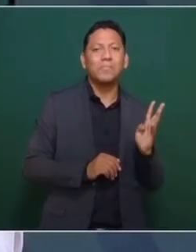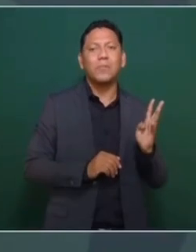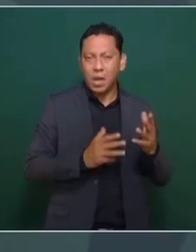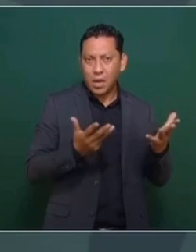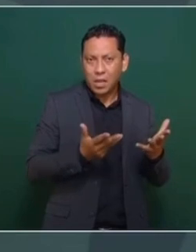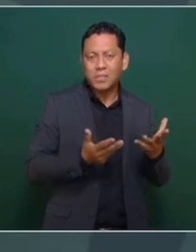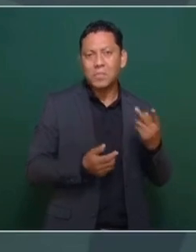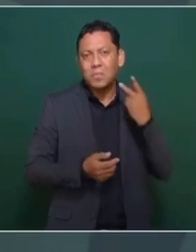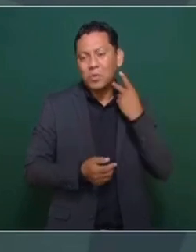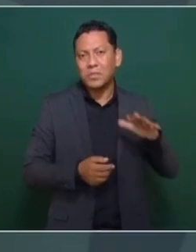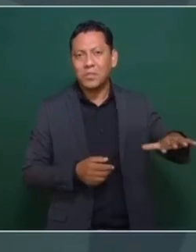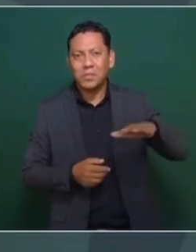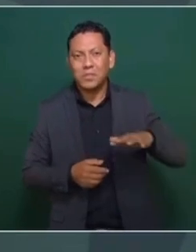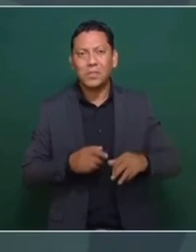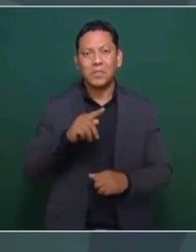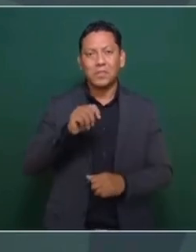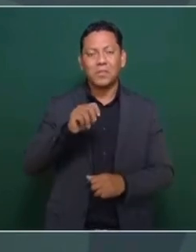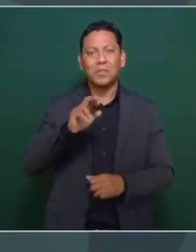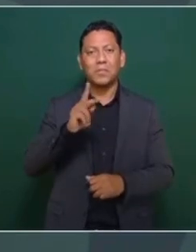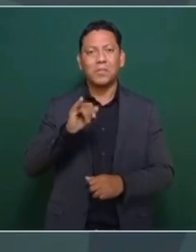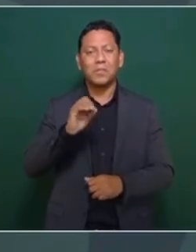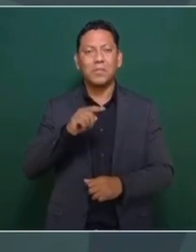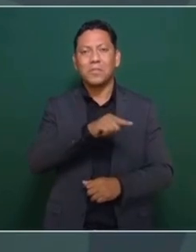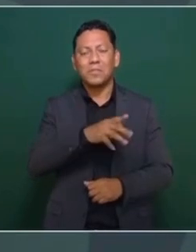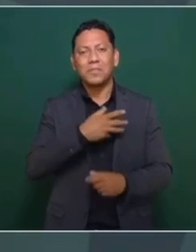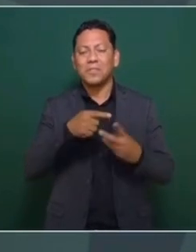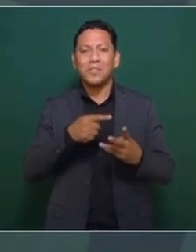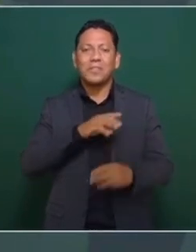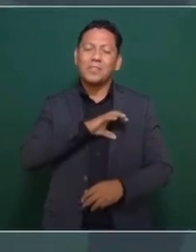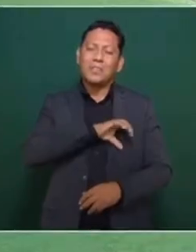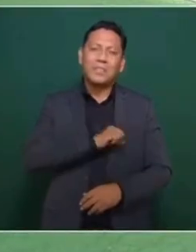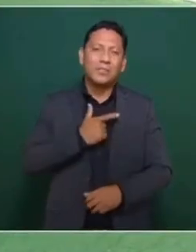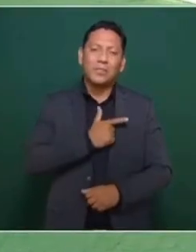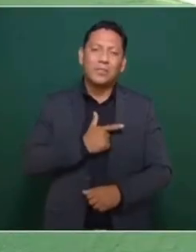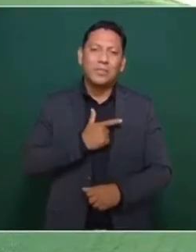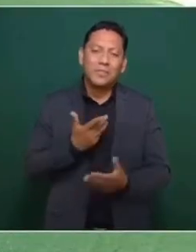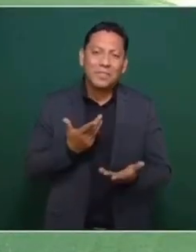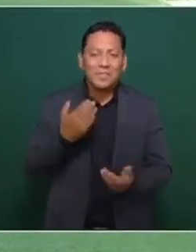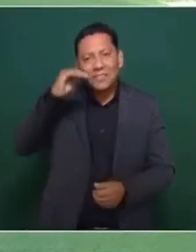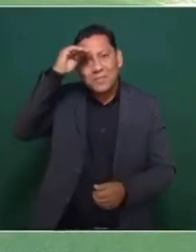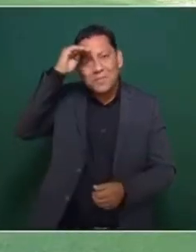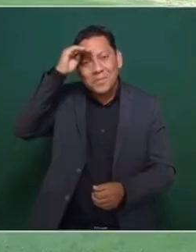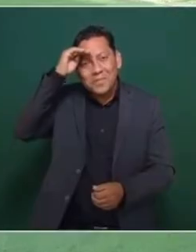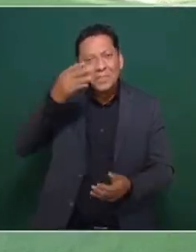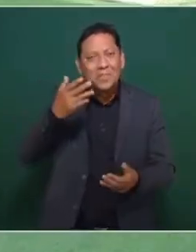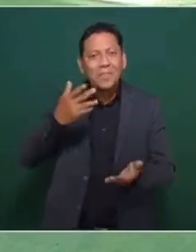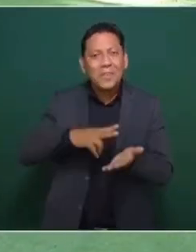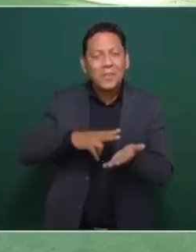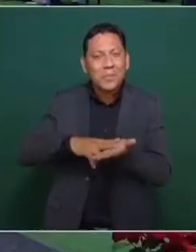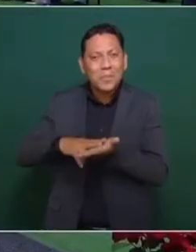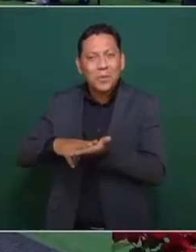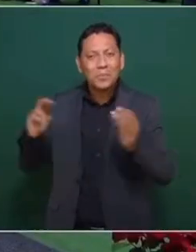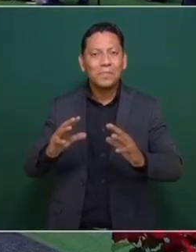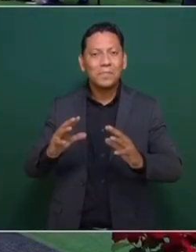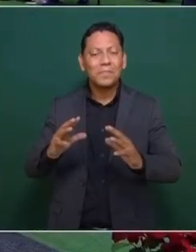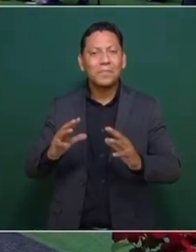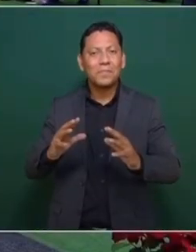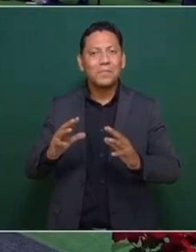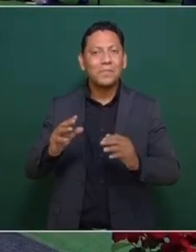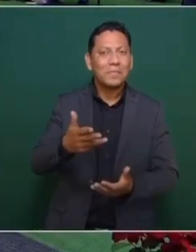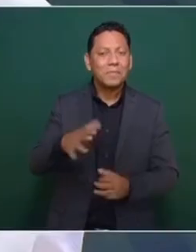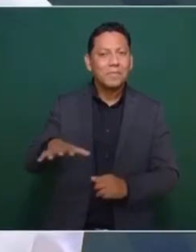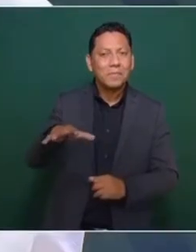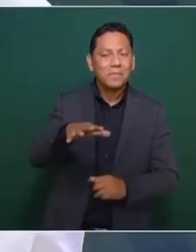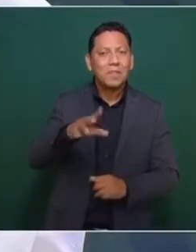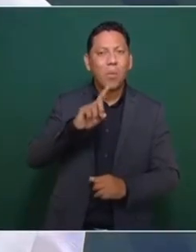el trópico, pues estamos llenos de pasión, imagínense, aquí, que los verdes se amotinan, los ríos